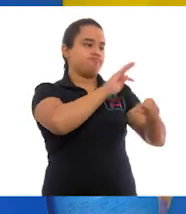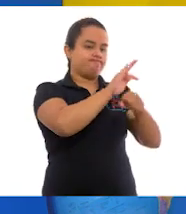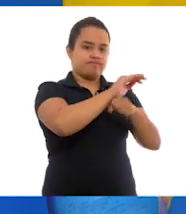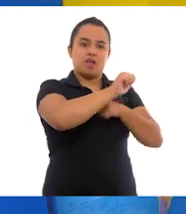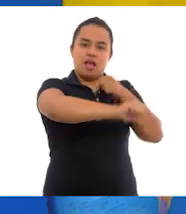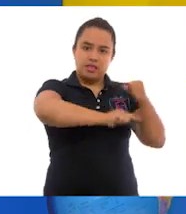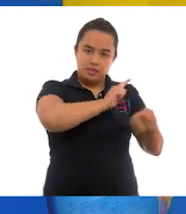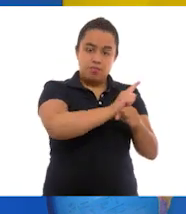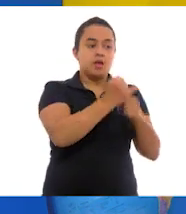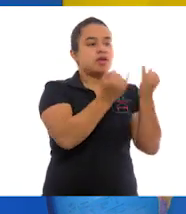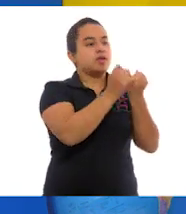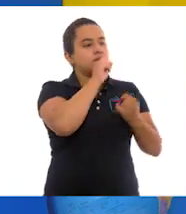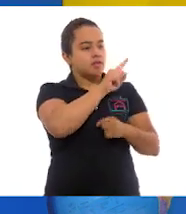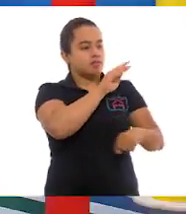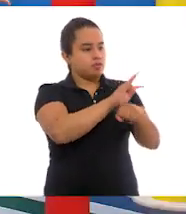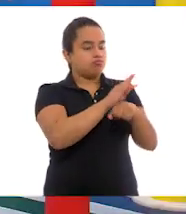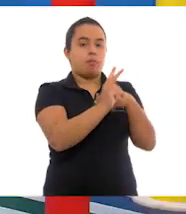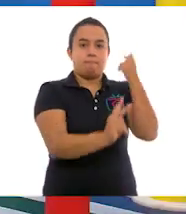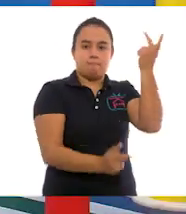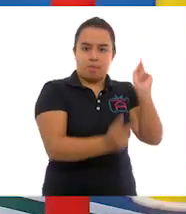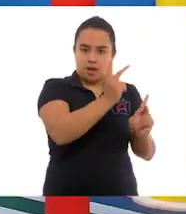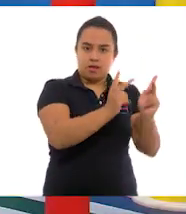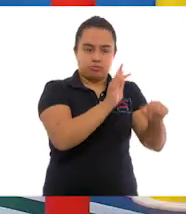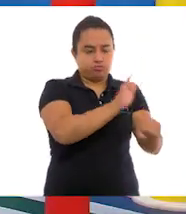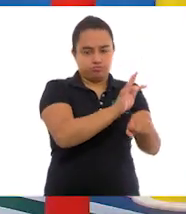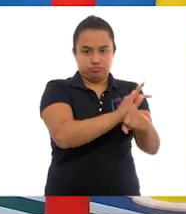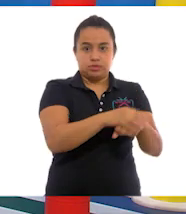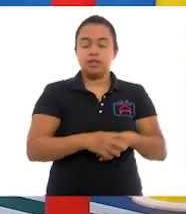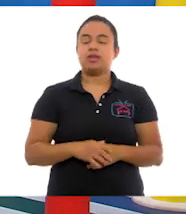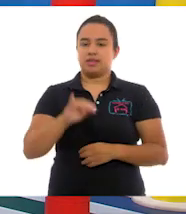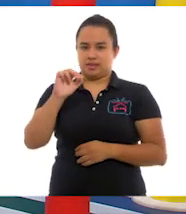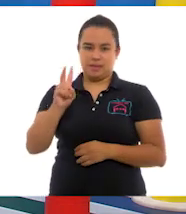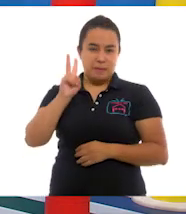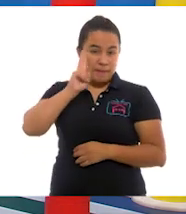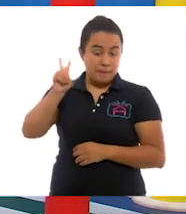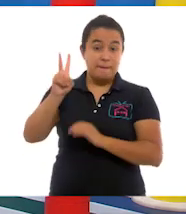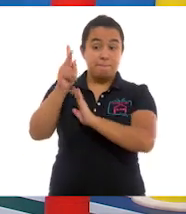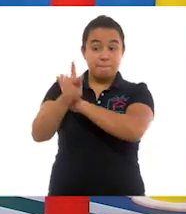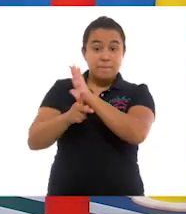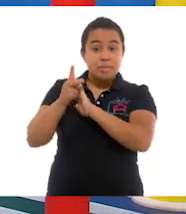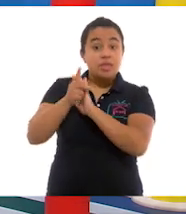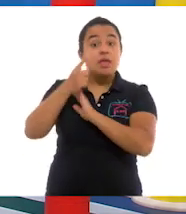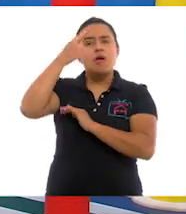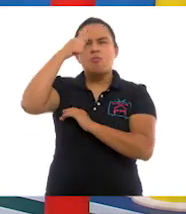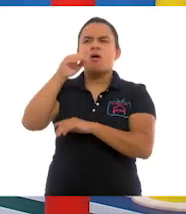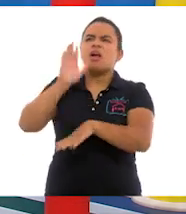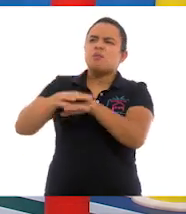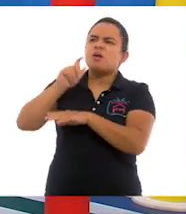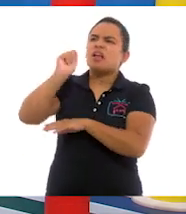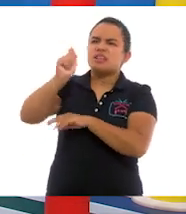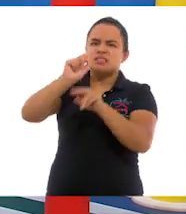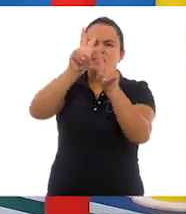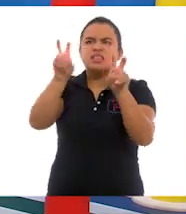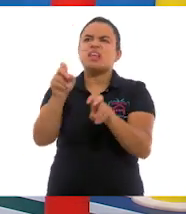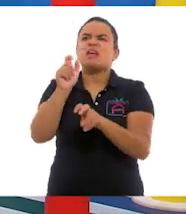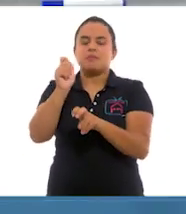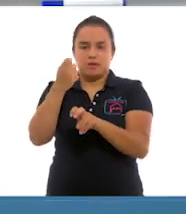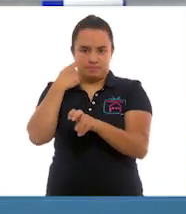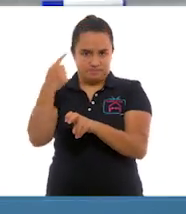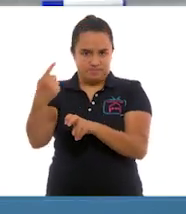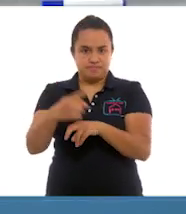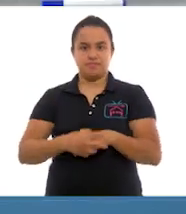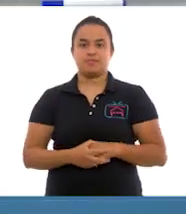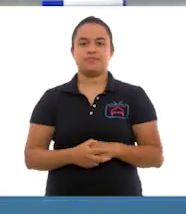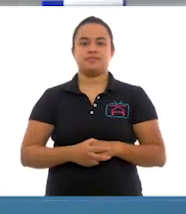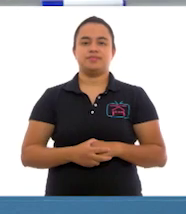de animales y de plantas, ¿no cierto? Así es. Vamos a ver el siguiente video para conocer más sobre el tema, ¿les parece? Sí. Muy bien.